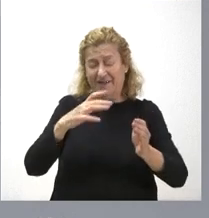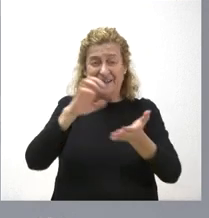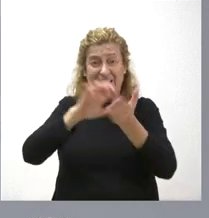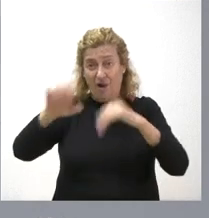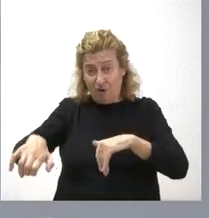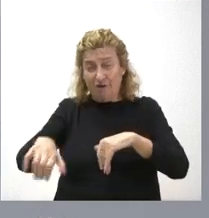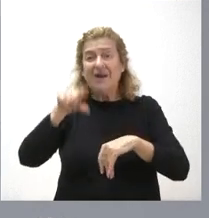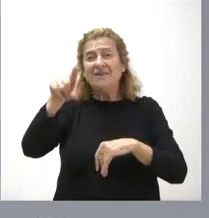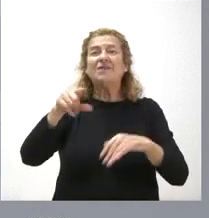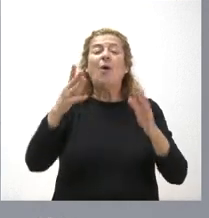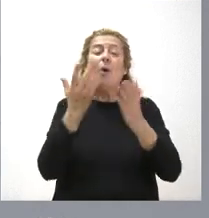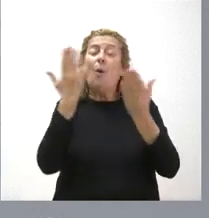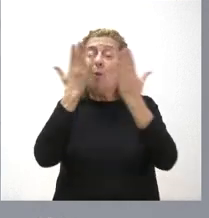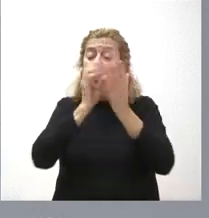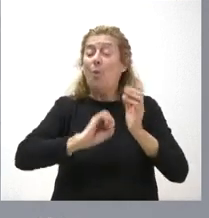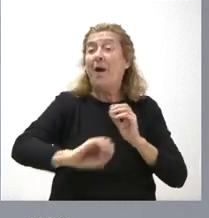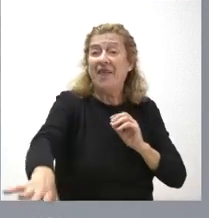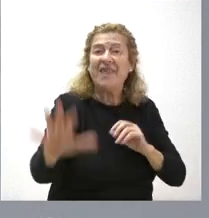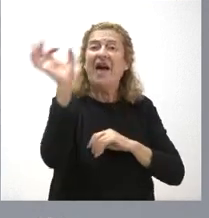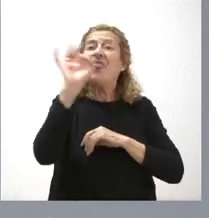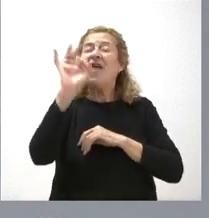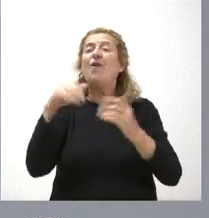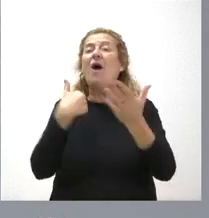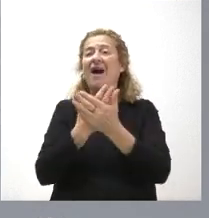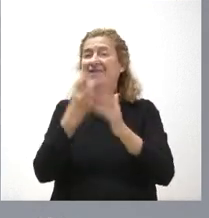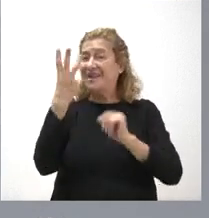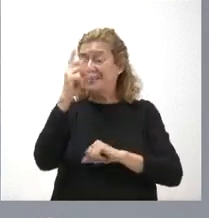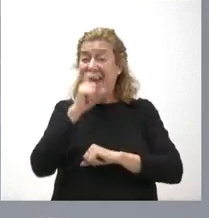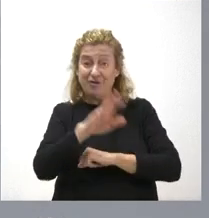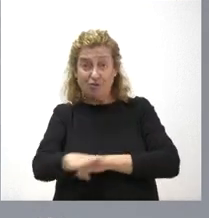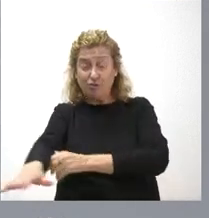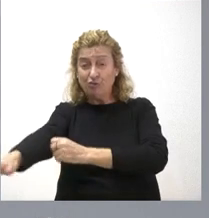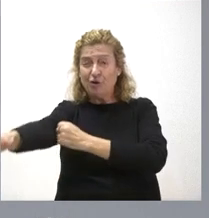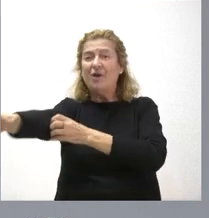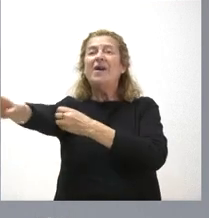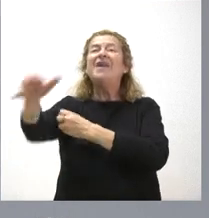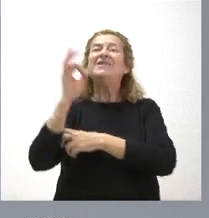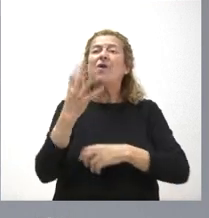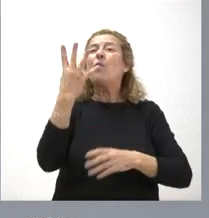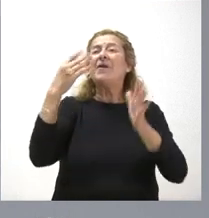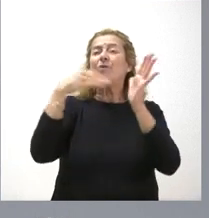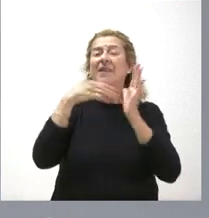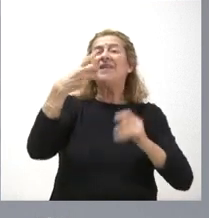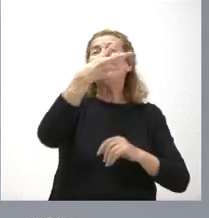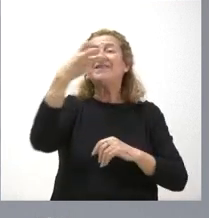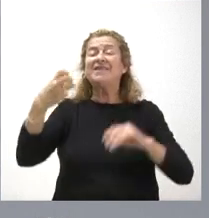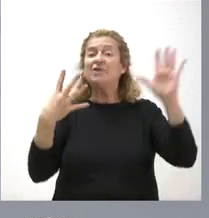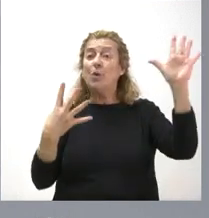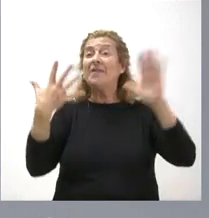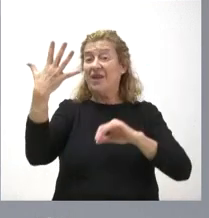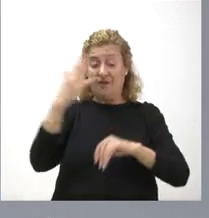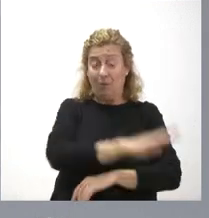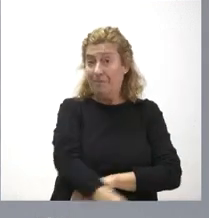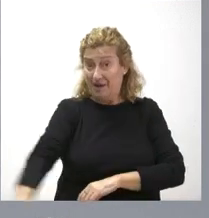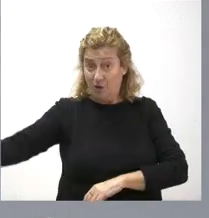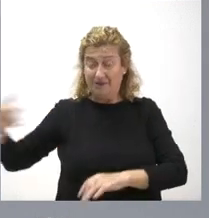Esas guarderías de 0 a 3 años son 4.395 los menores